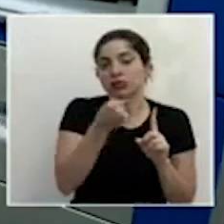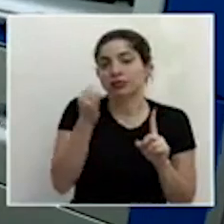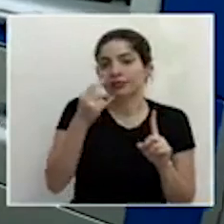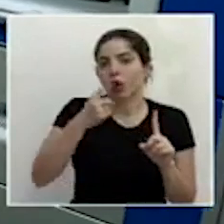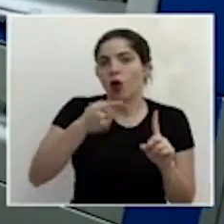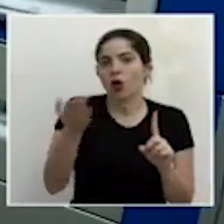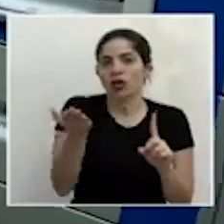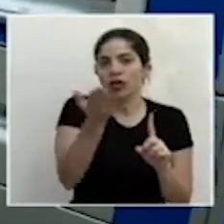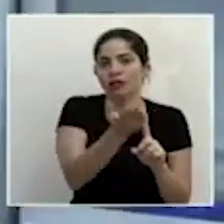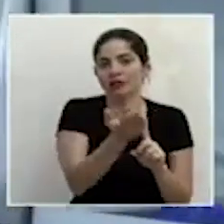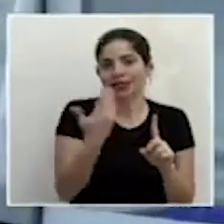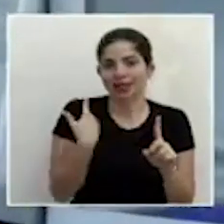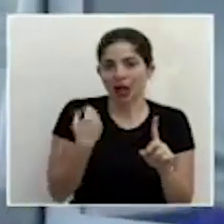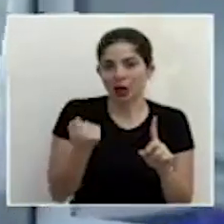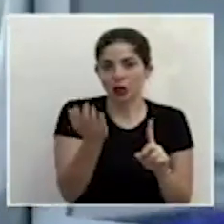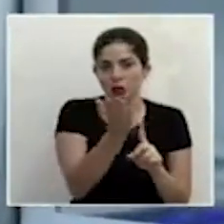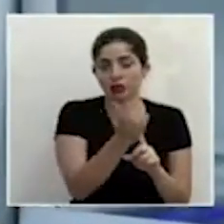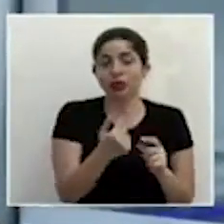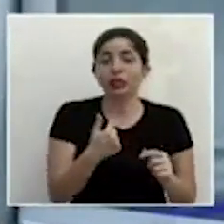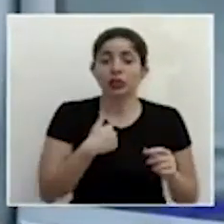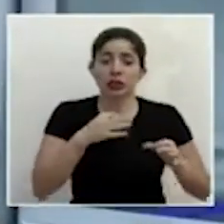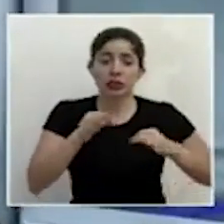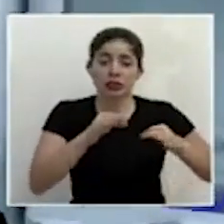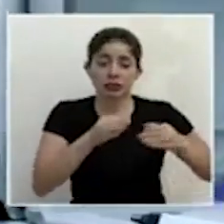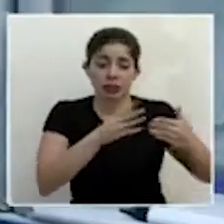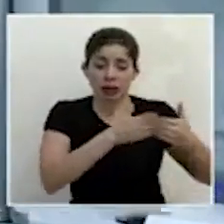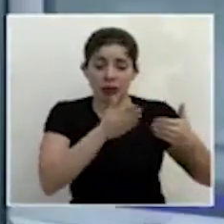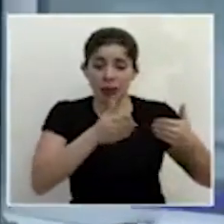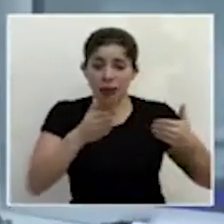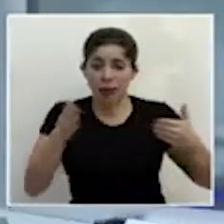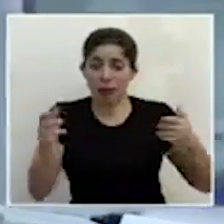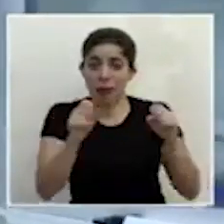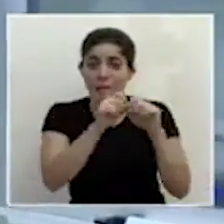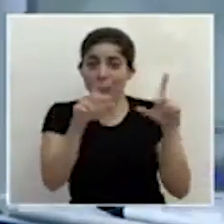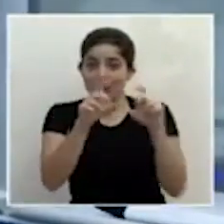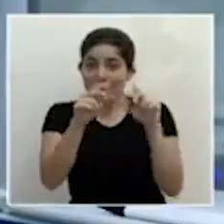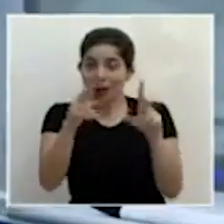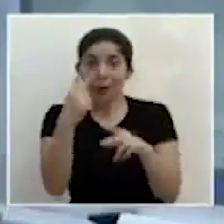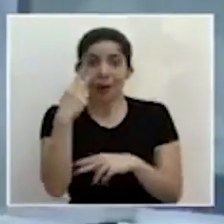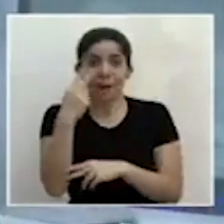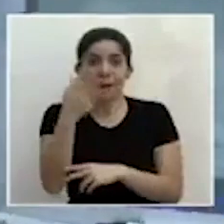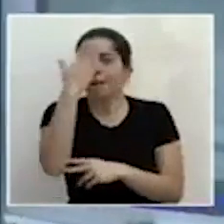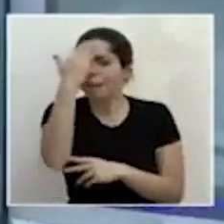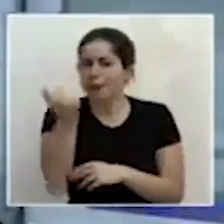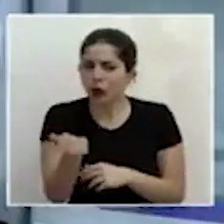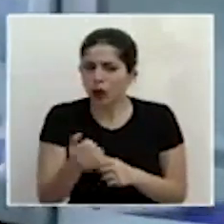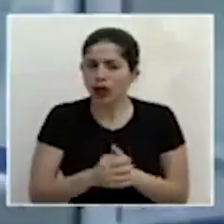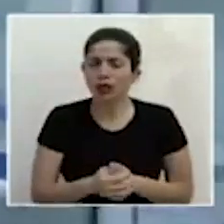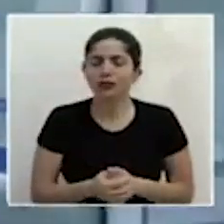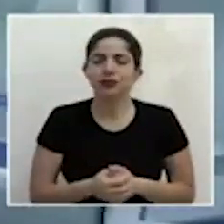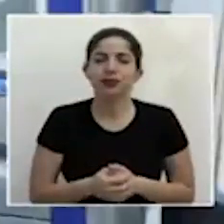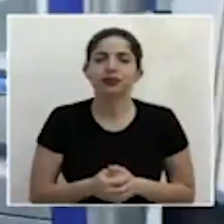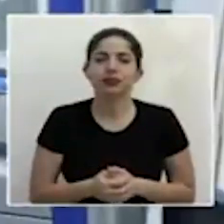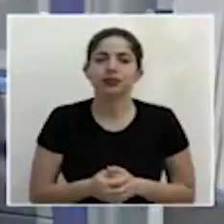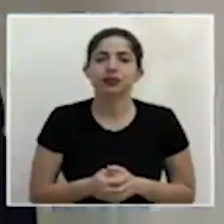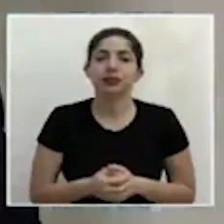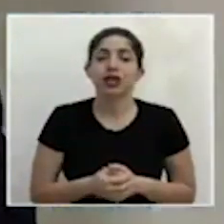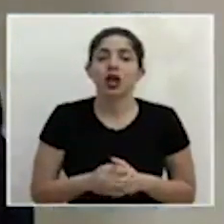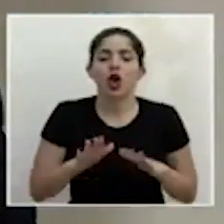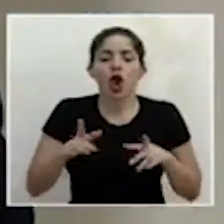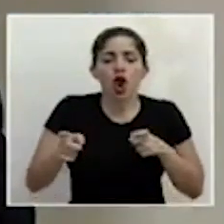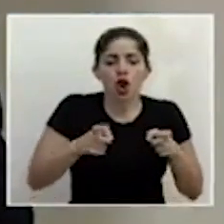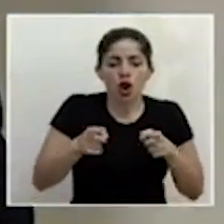sanitaria. Menciono todo esto y las imágenes que compartimos porque la